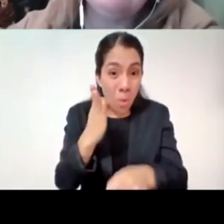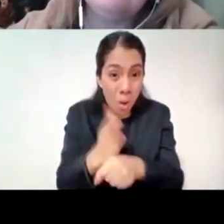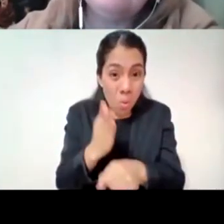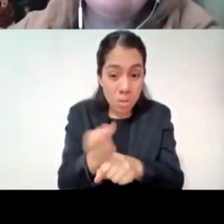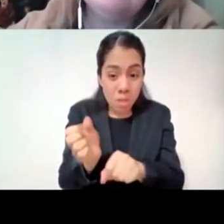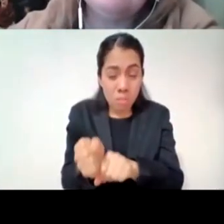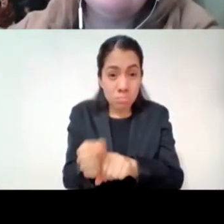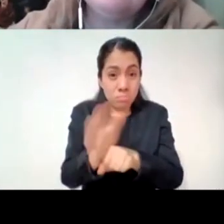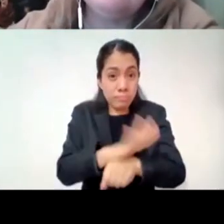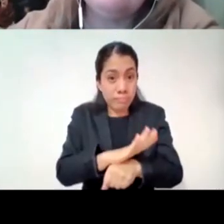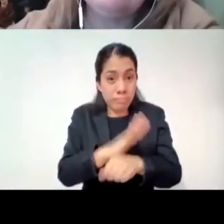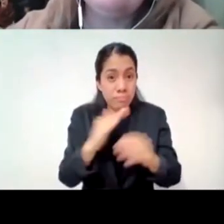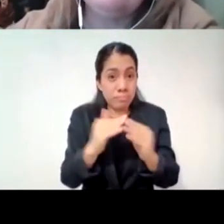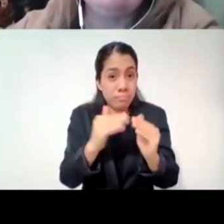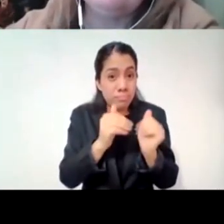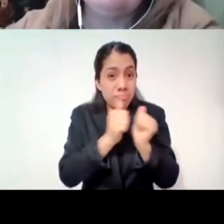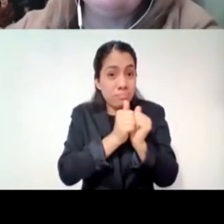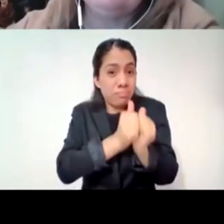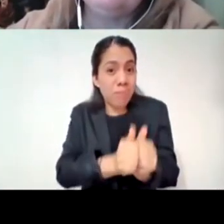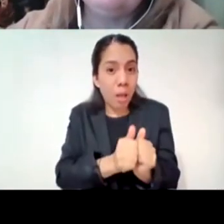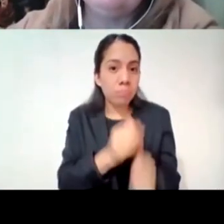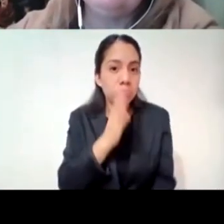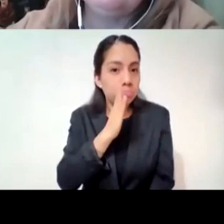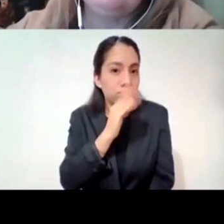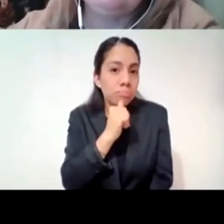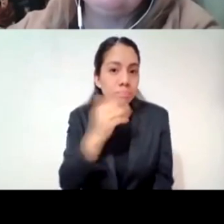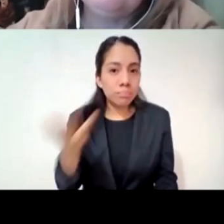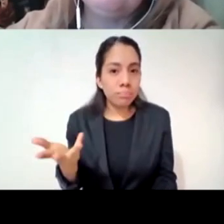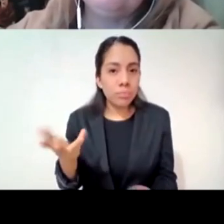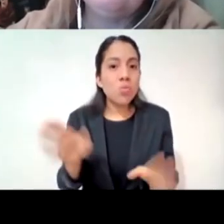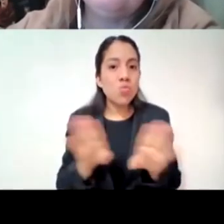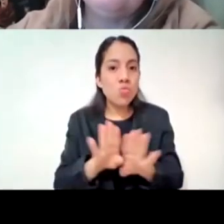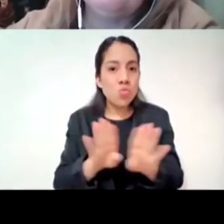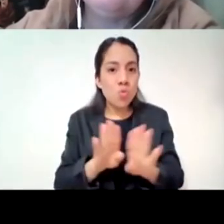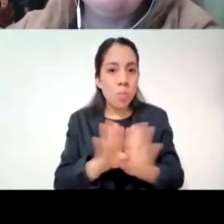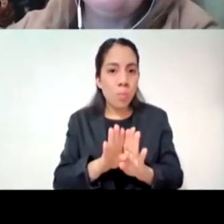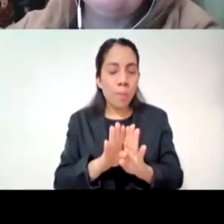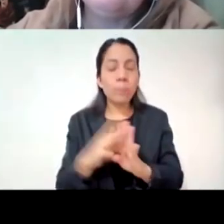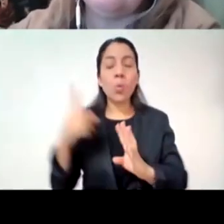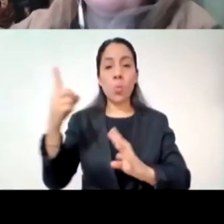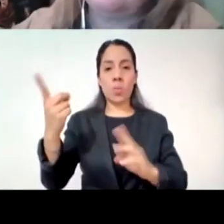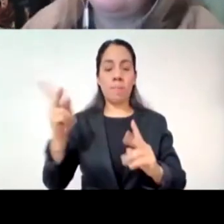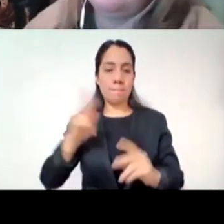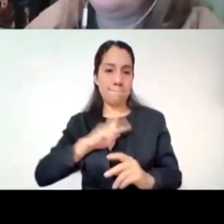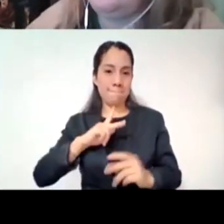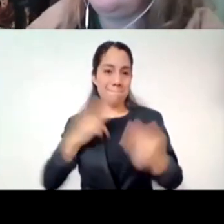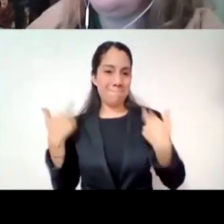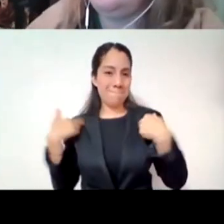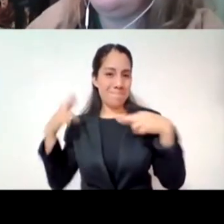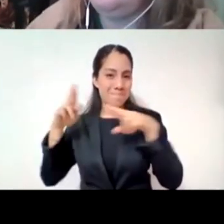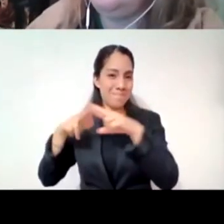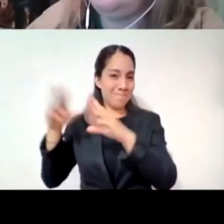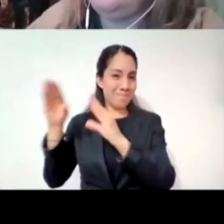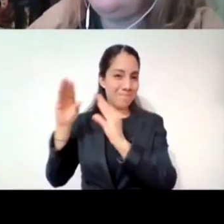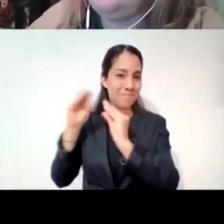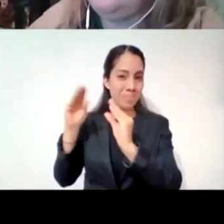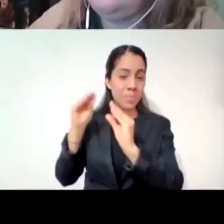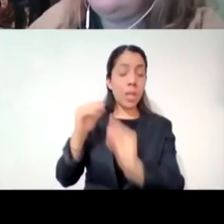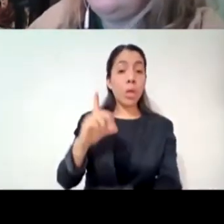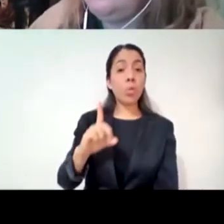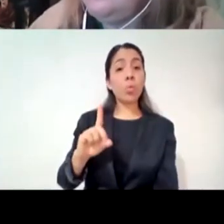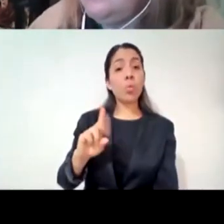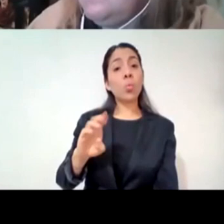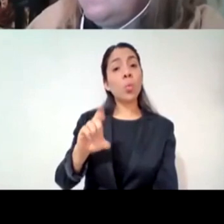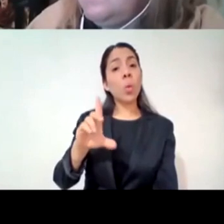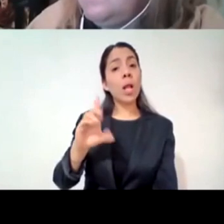una de mis maestras dice que el duelo el duelo se repara el duelo es la